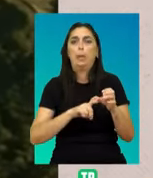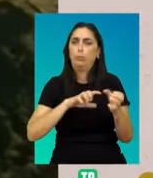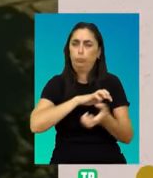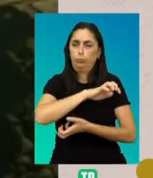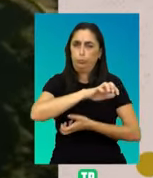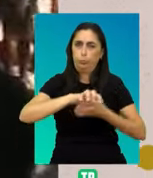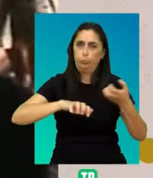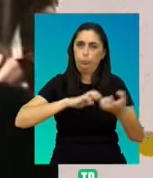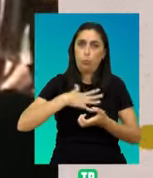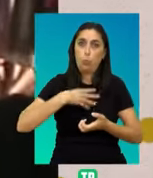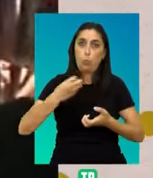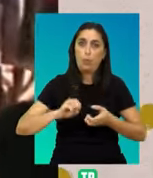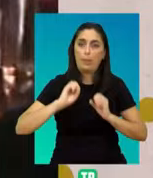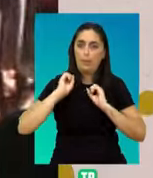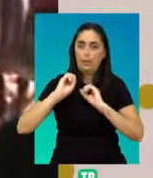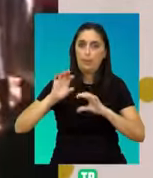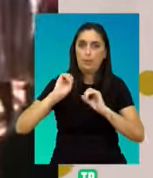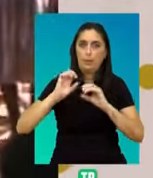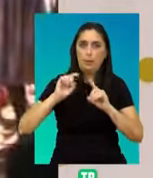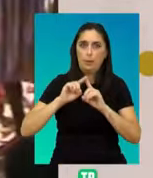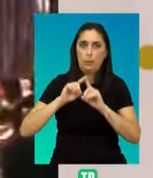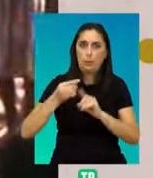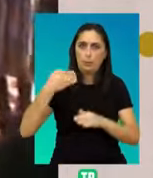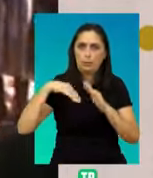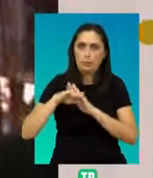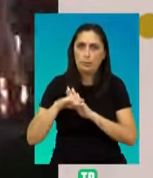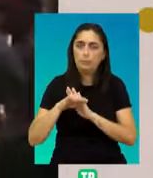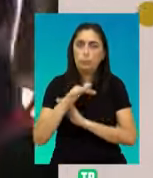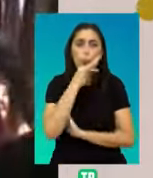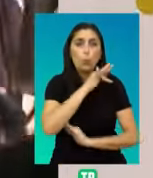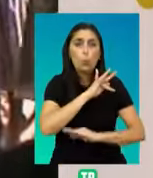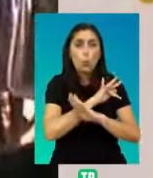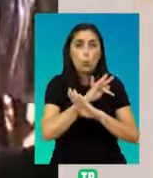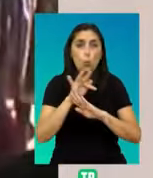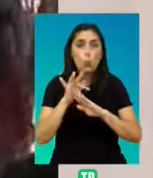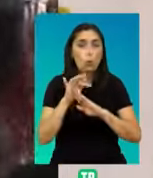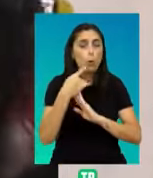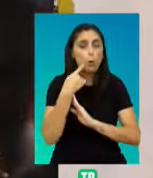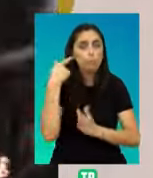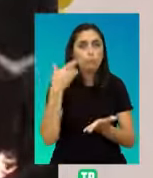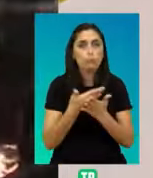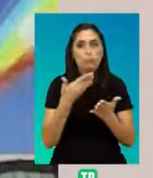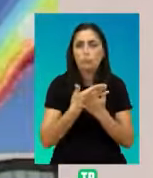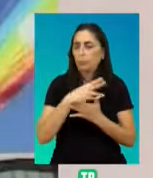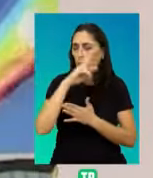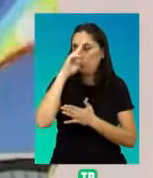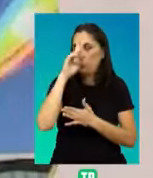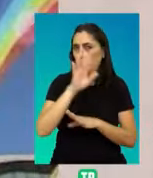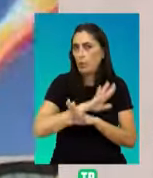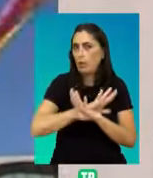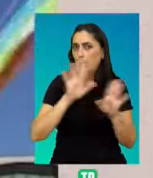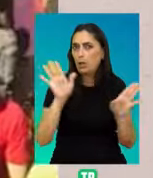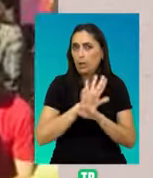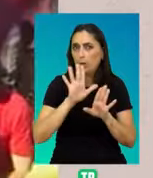posibilidad de almacenar residuos nucleares en el Estado. El jurado popular resultante destacó su preocupación por la